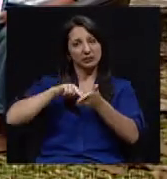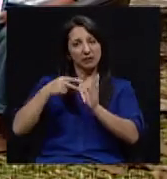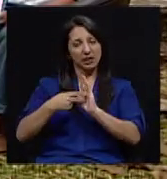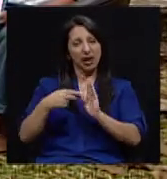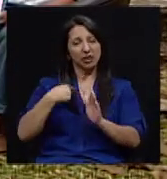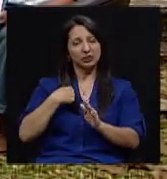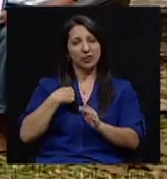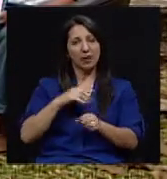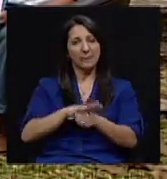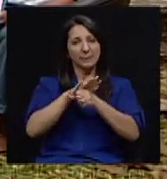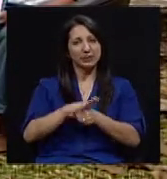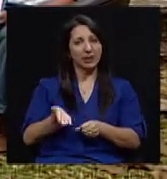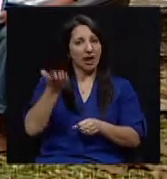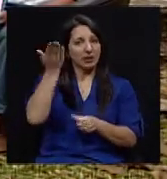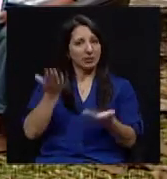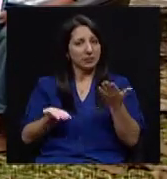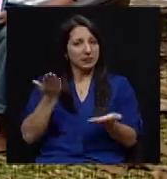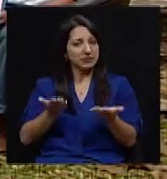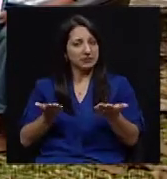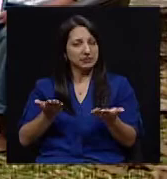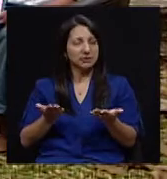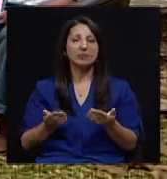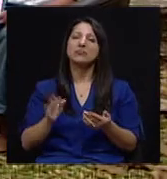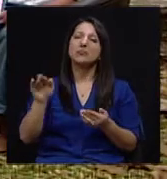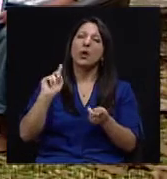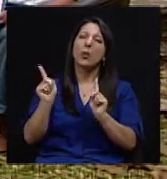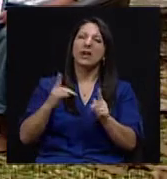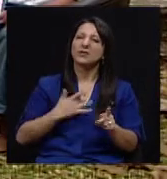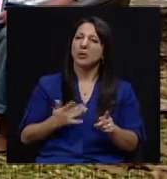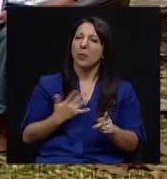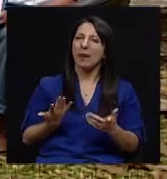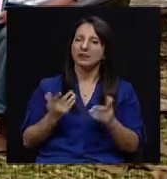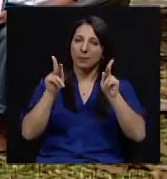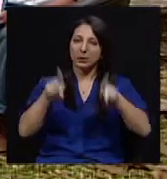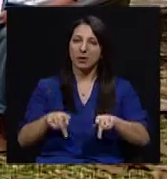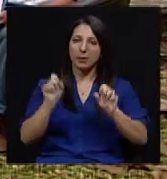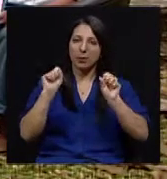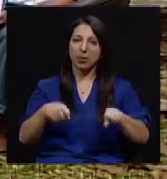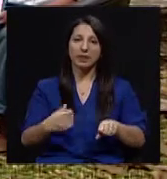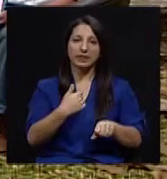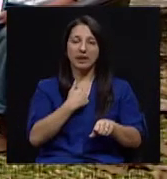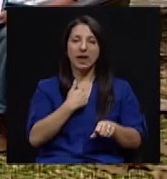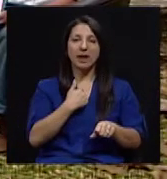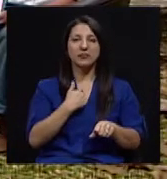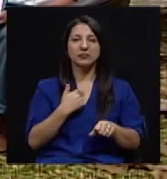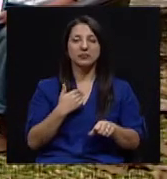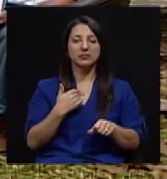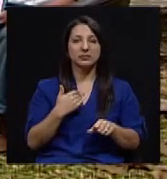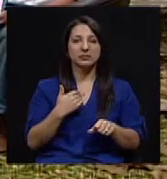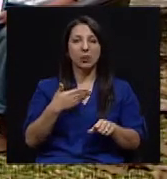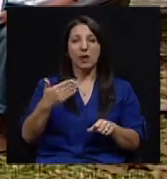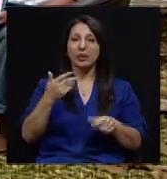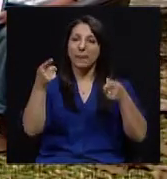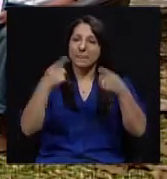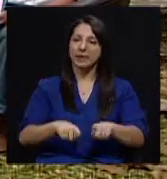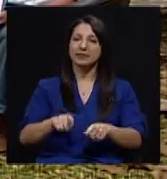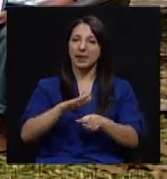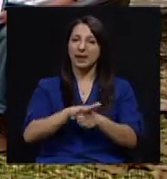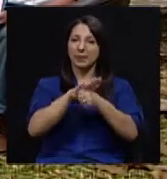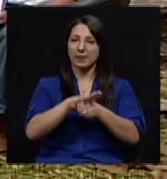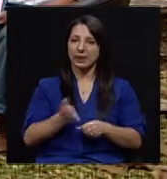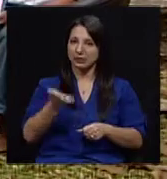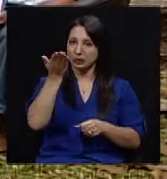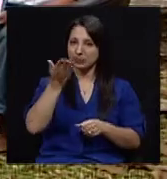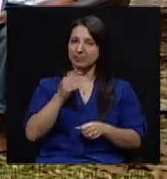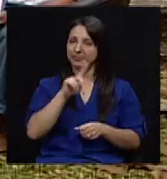la presión alta? ¿Cuáles son los signos o los síntomas que una persona podría tener cuando se presenta la hipertensión